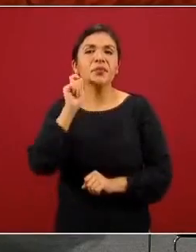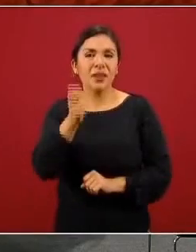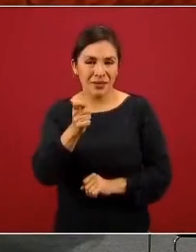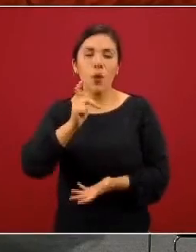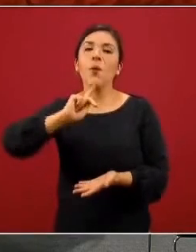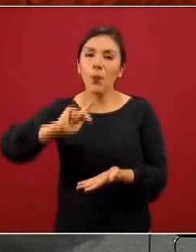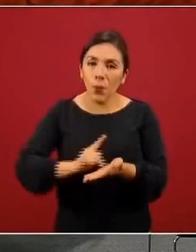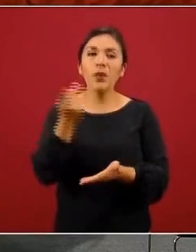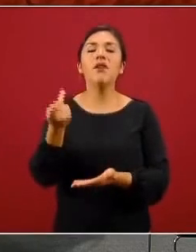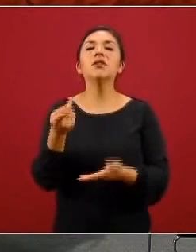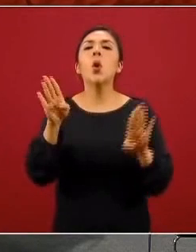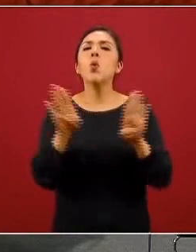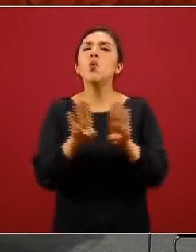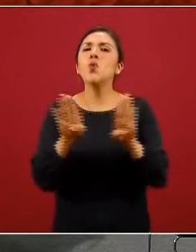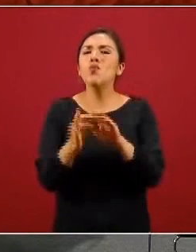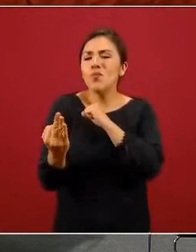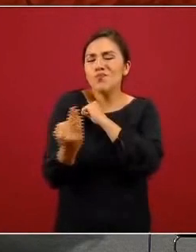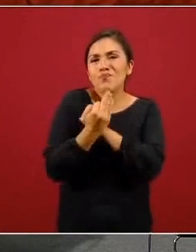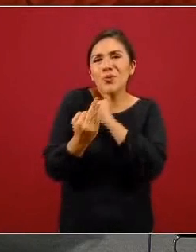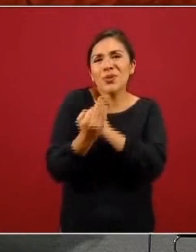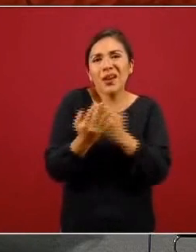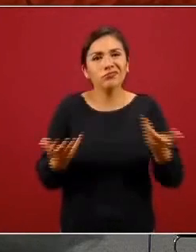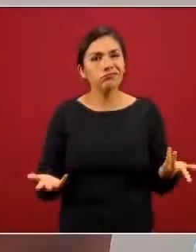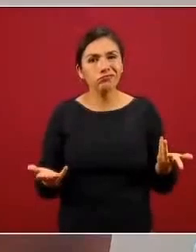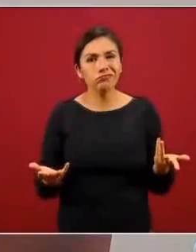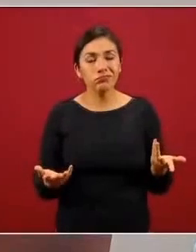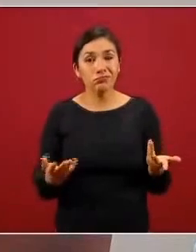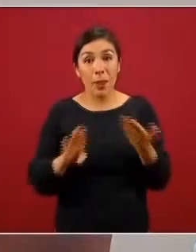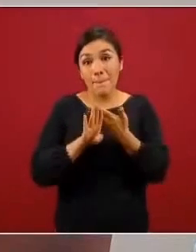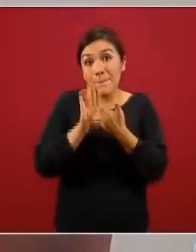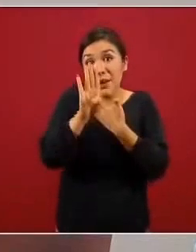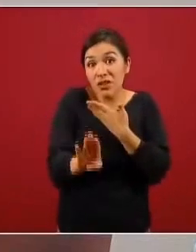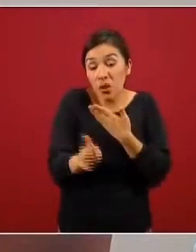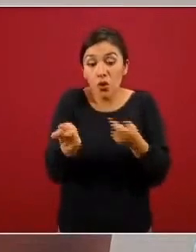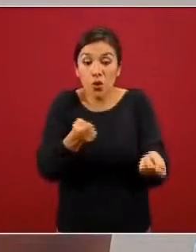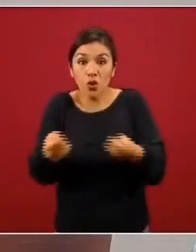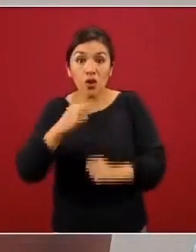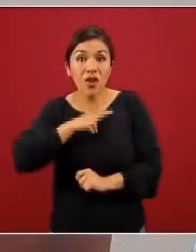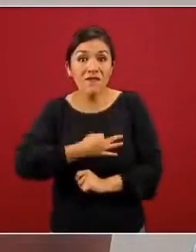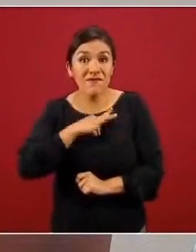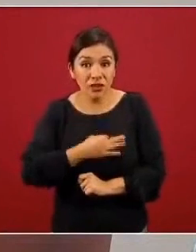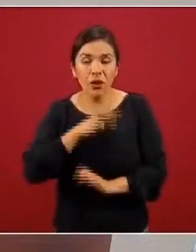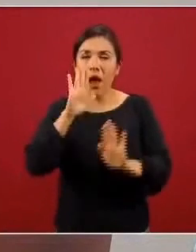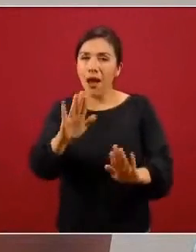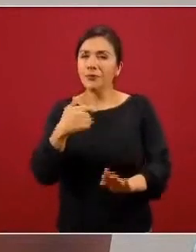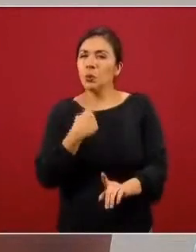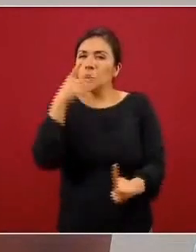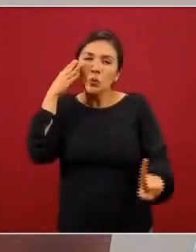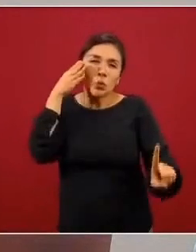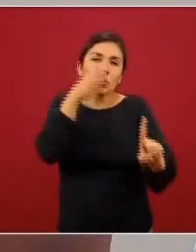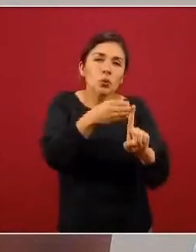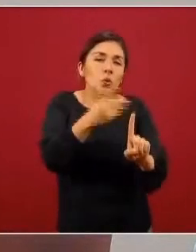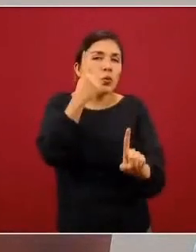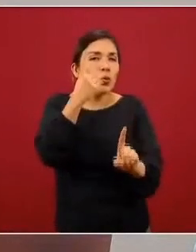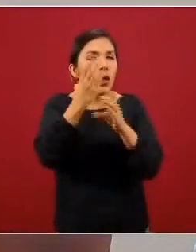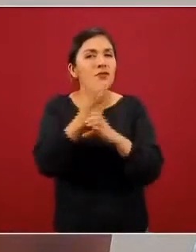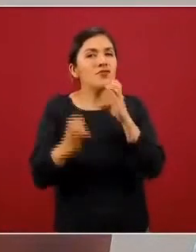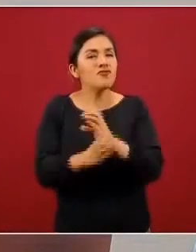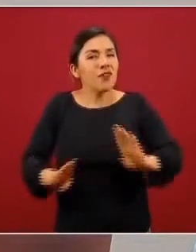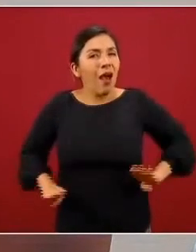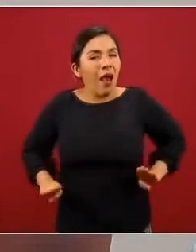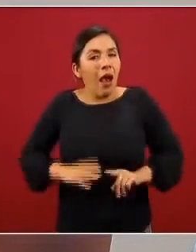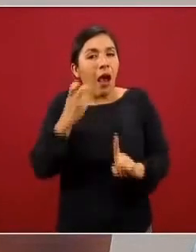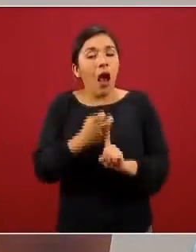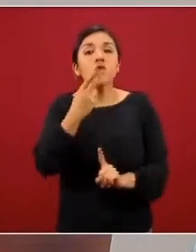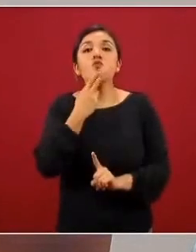nuevamente cómo protegernos quiere decir prevención y control de infecciones y nos queremos enfocar en un punto en particular que